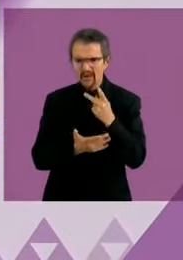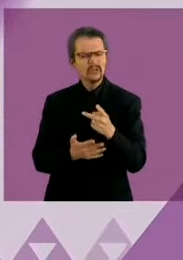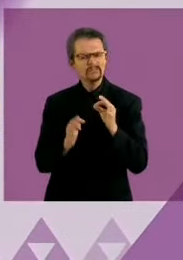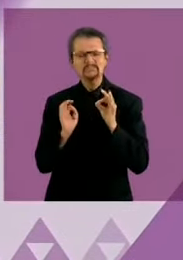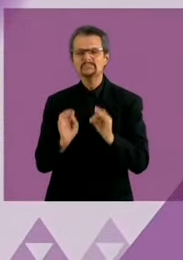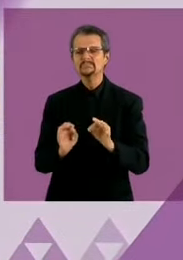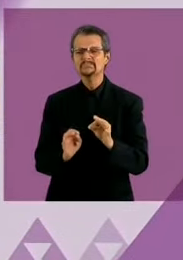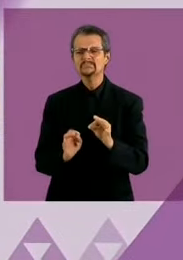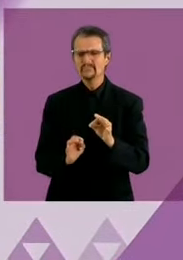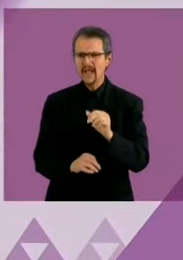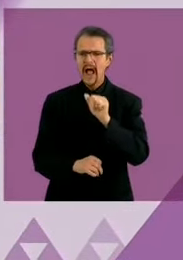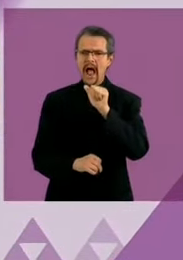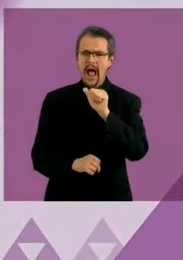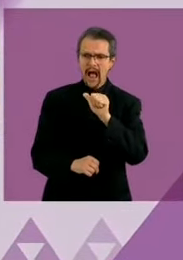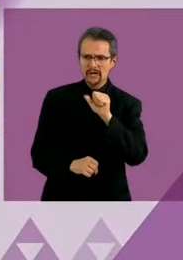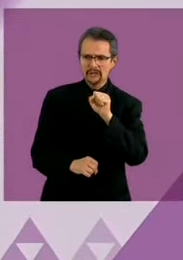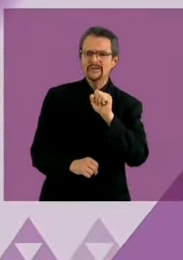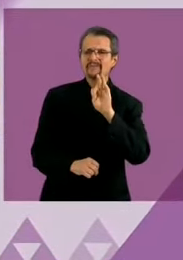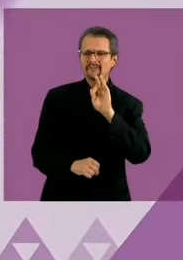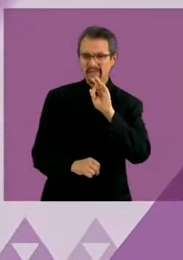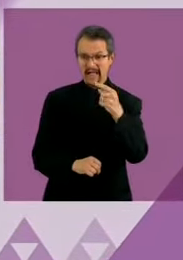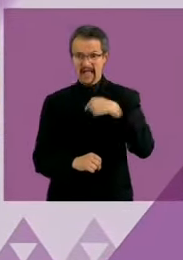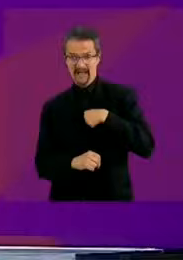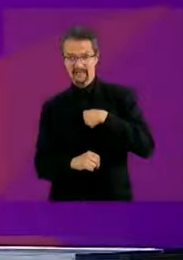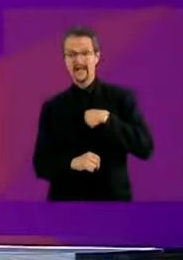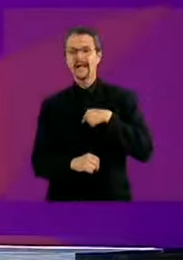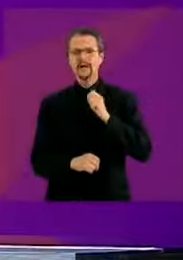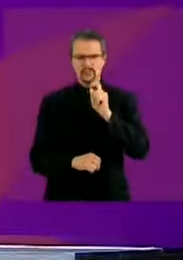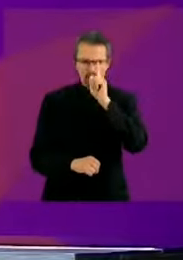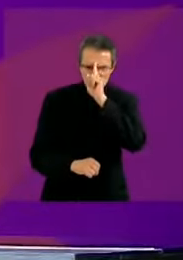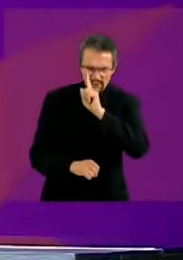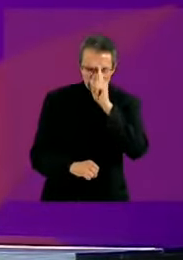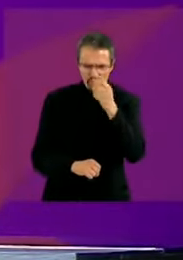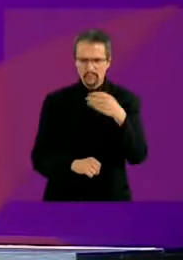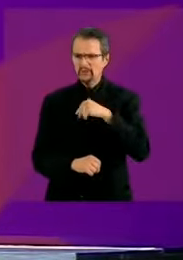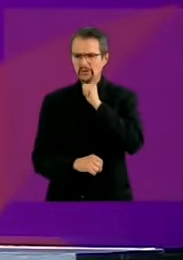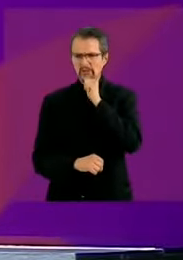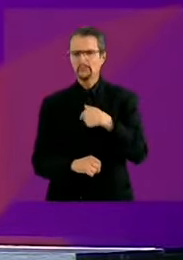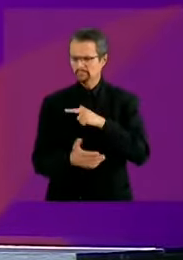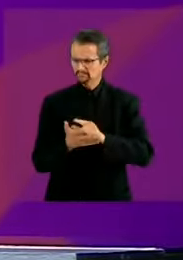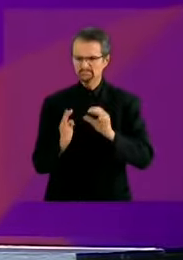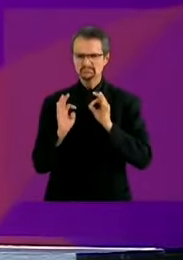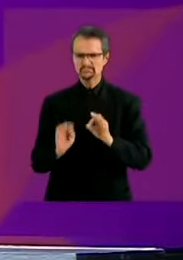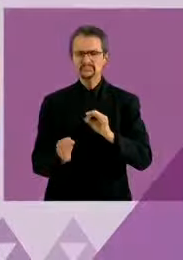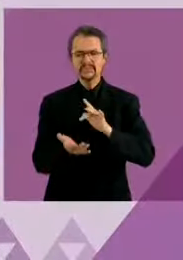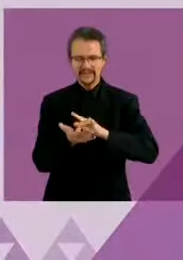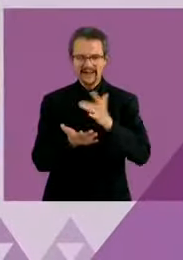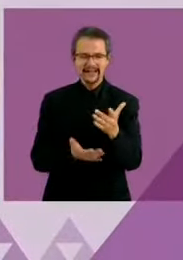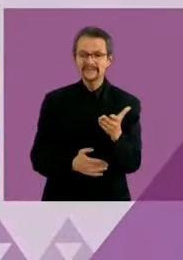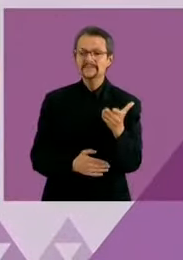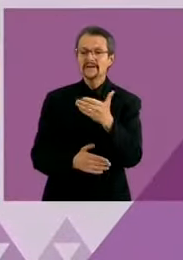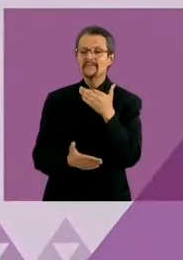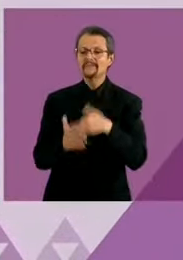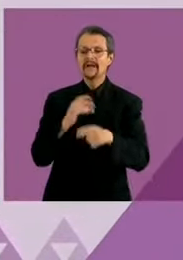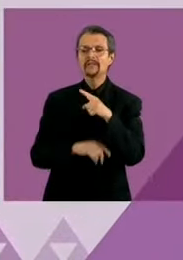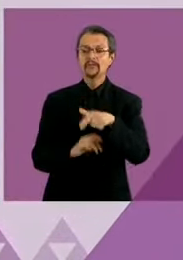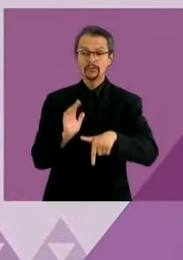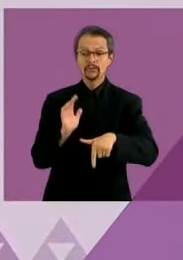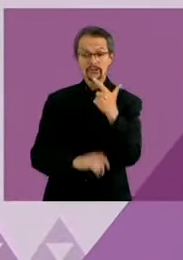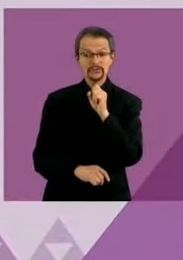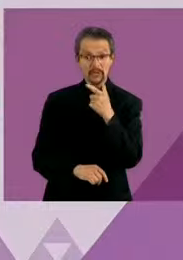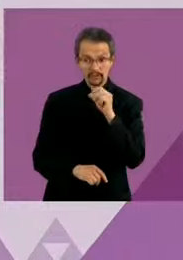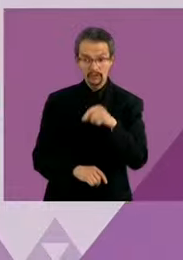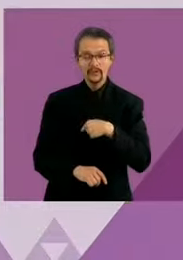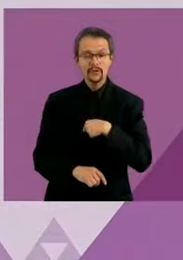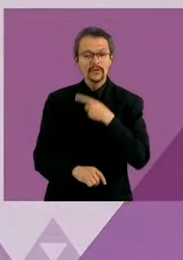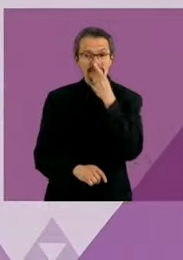de la Auditoría Superior de la Federación. Gracias. Tiempo. Le quedan 12 segundos. Decirle que realmente los